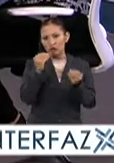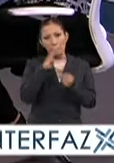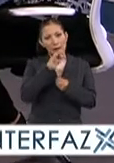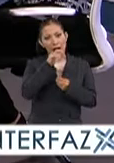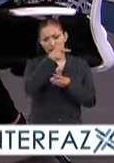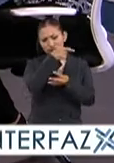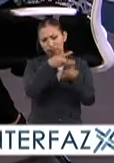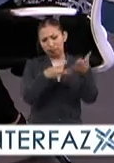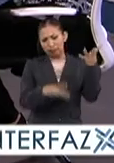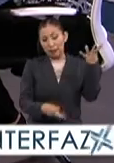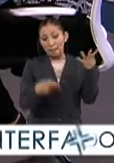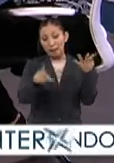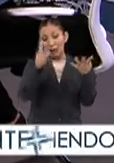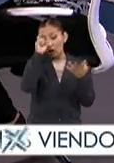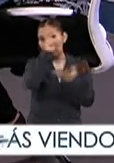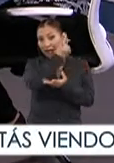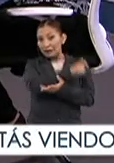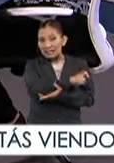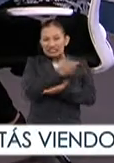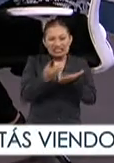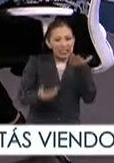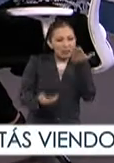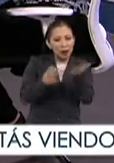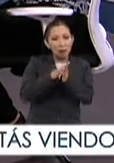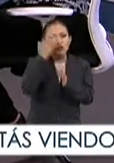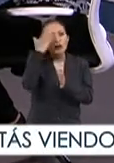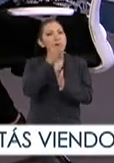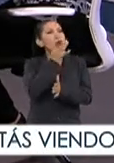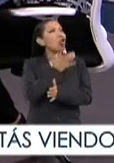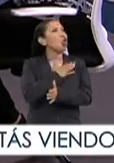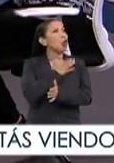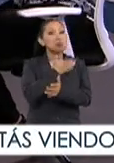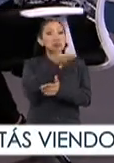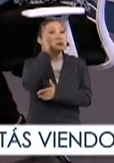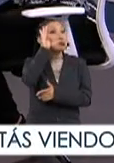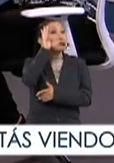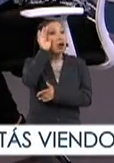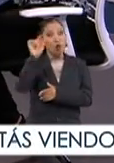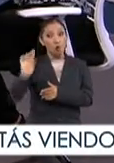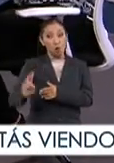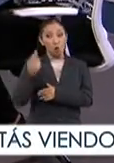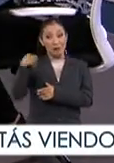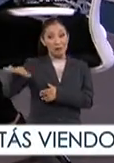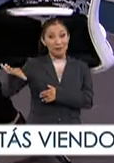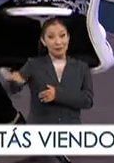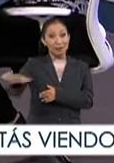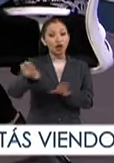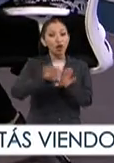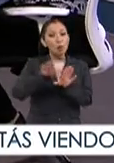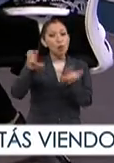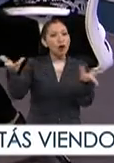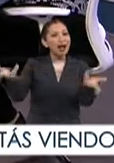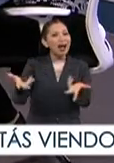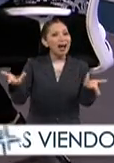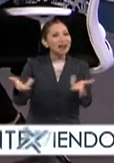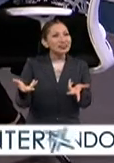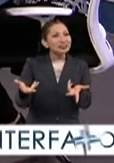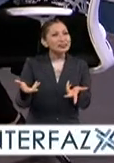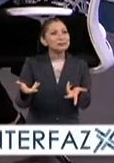becas, pero es muy difícil a veces como que enterarnos de ellas. Entonces, cuando a tu universidad le da como que,